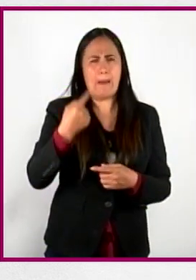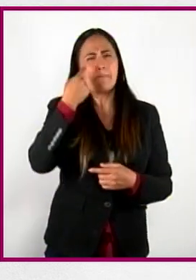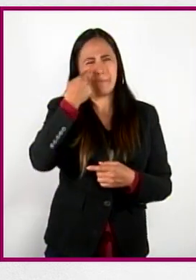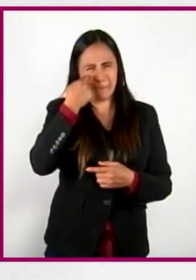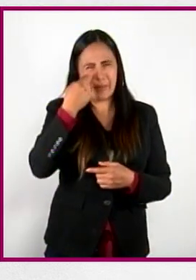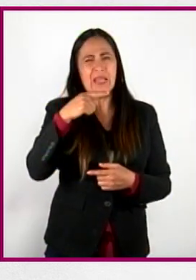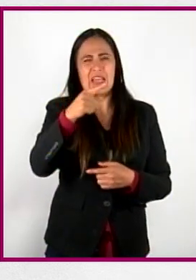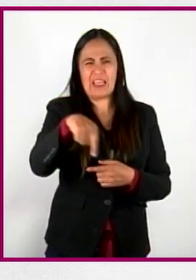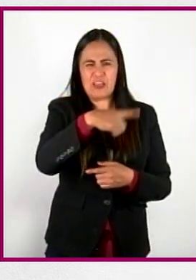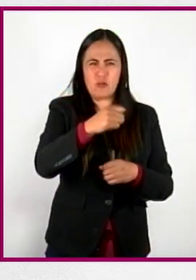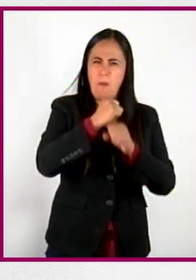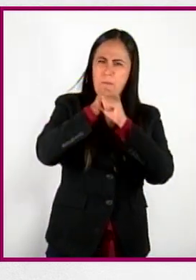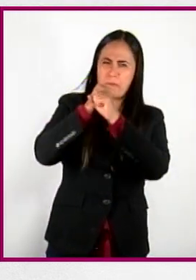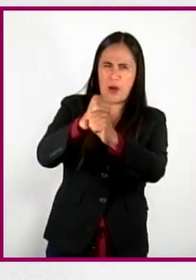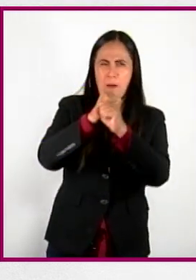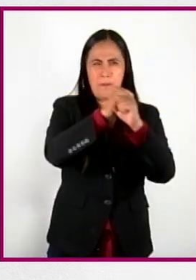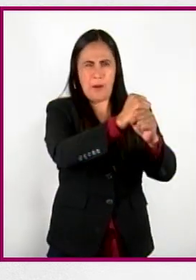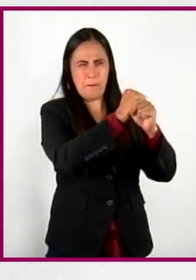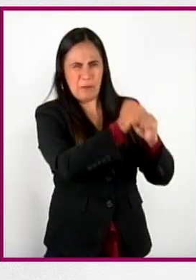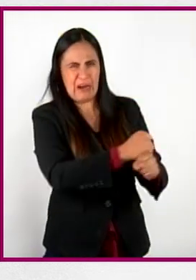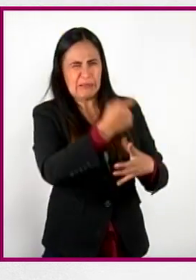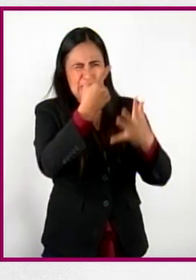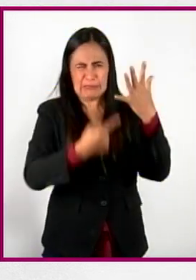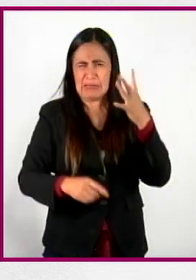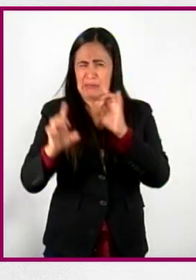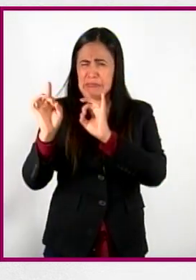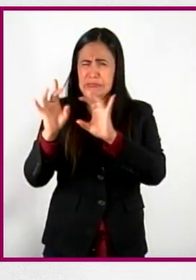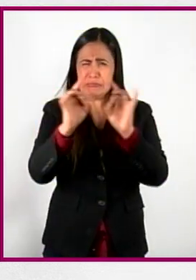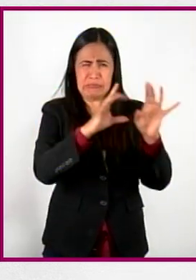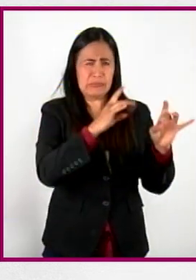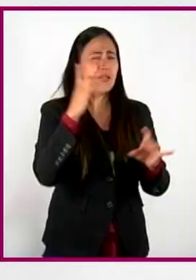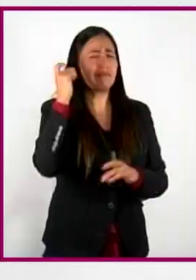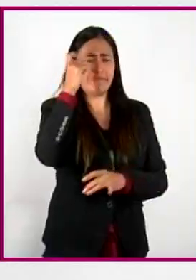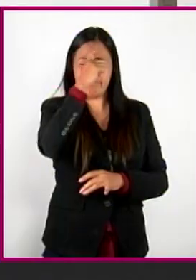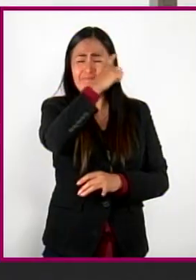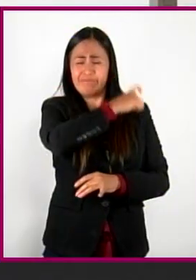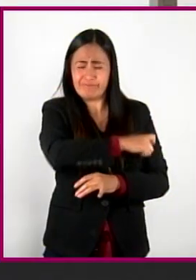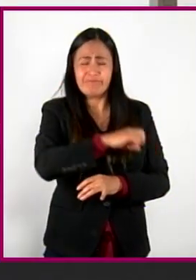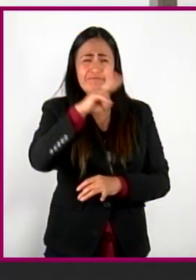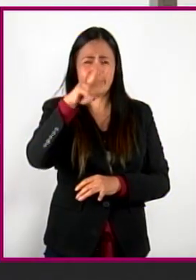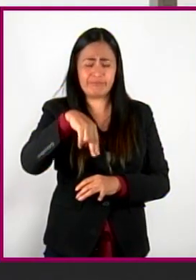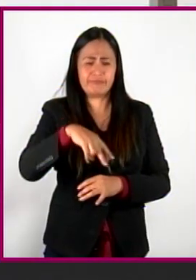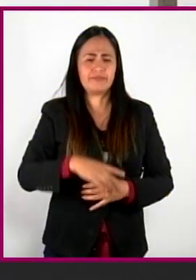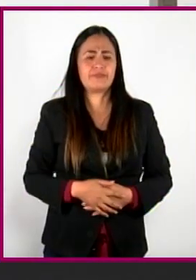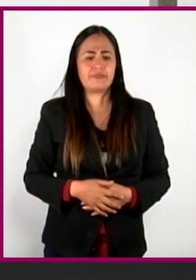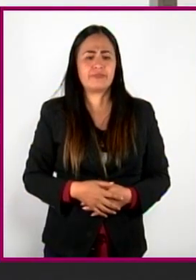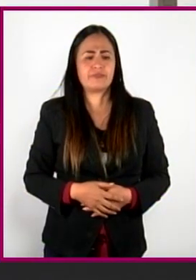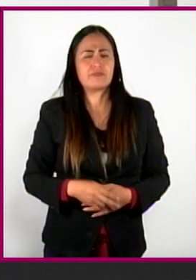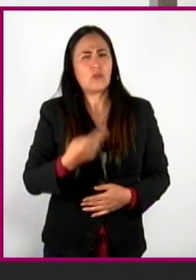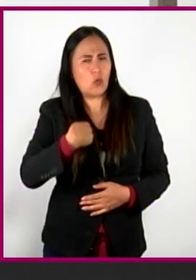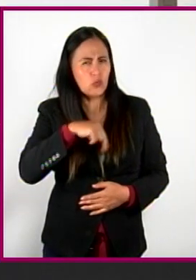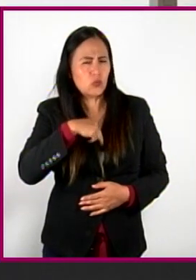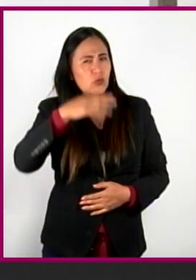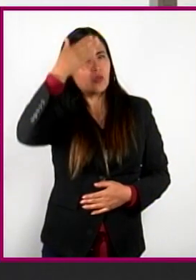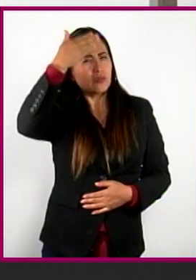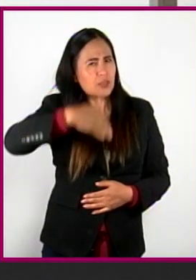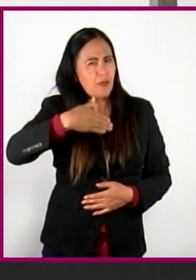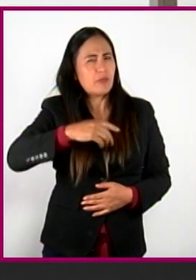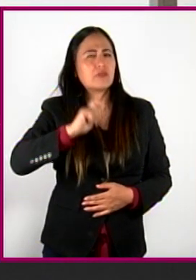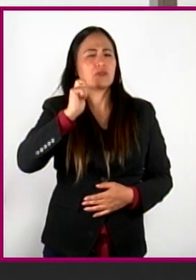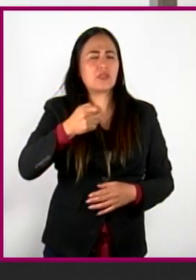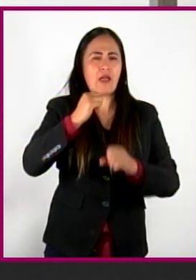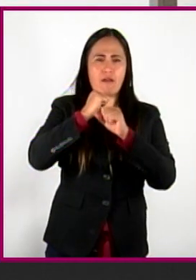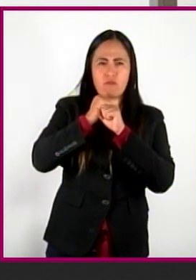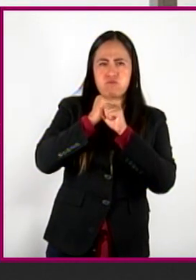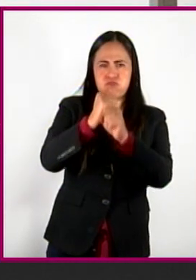se defendían y hacían frente a la compleja situación que vivieron de diferentes formas. Hasta donde sabemos, entre los defensores